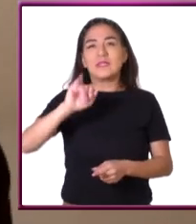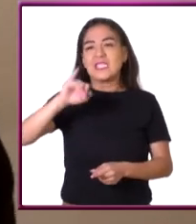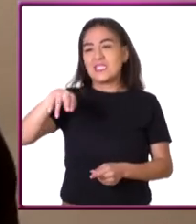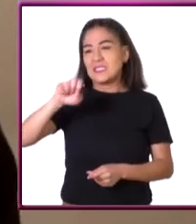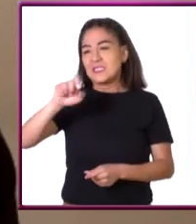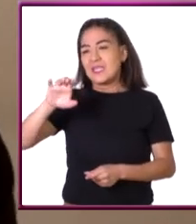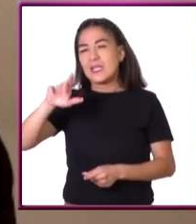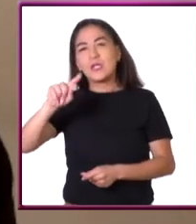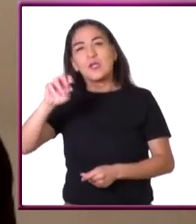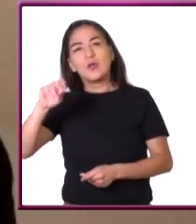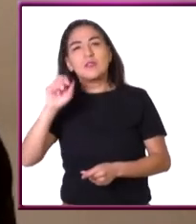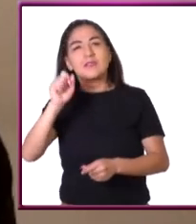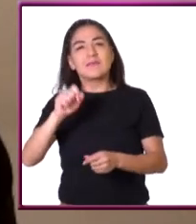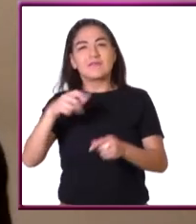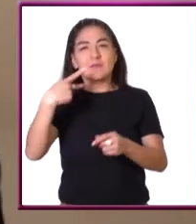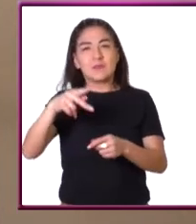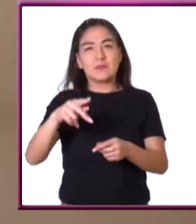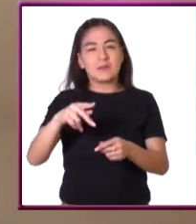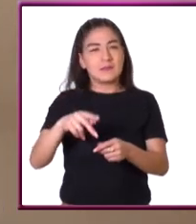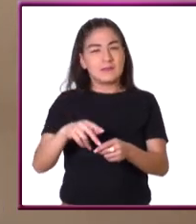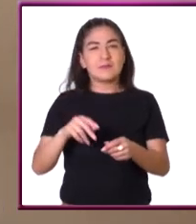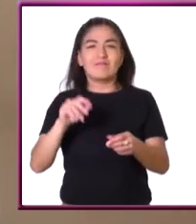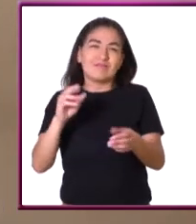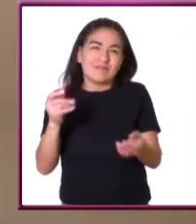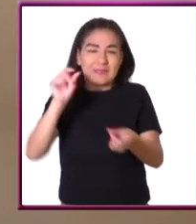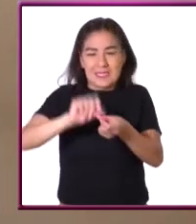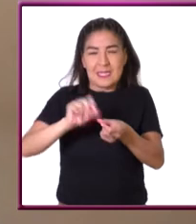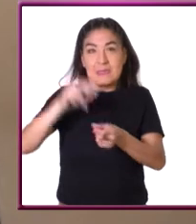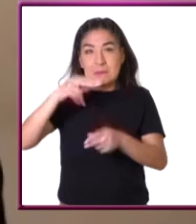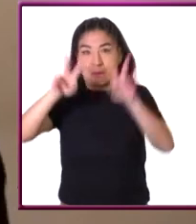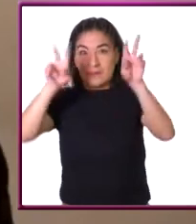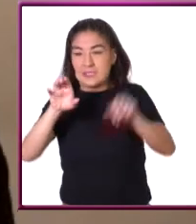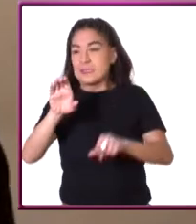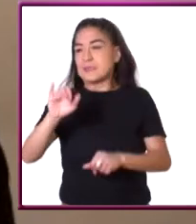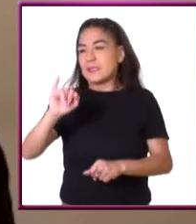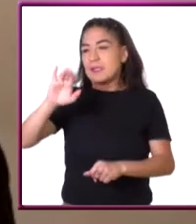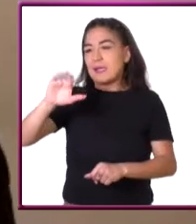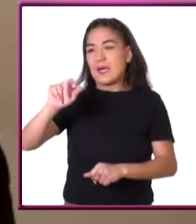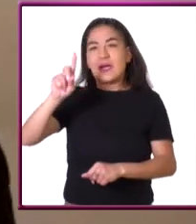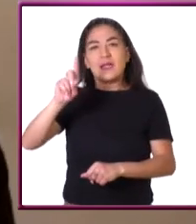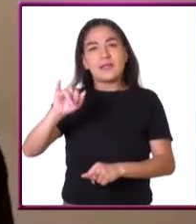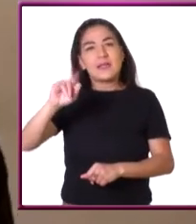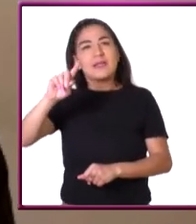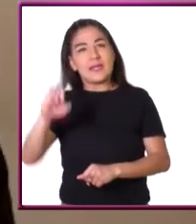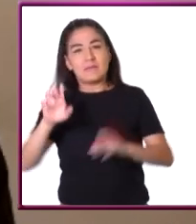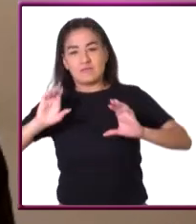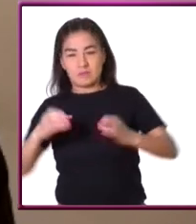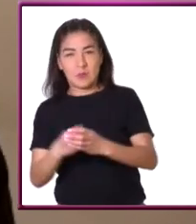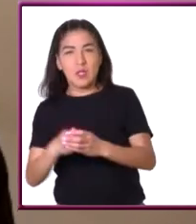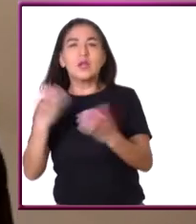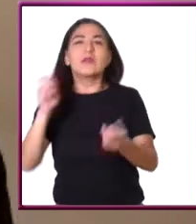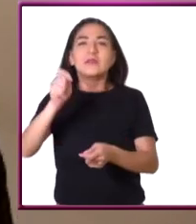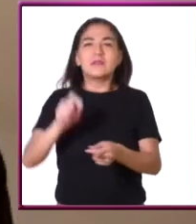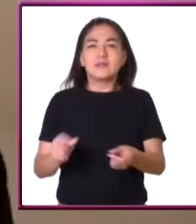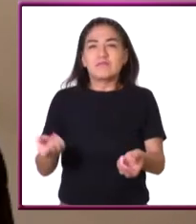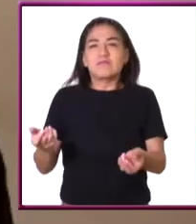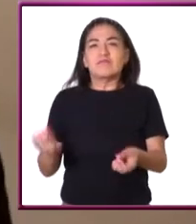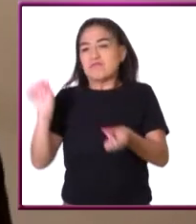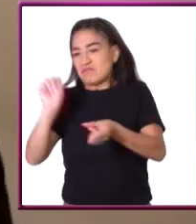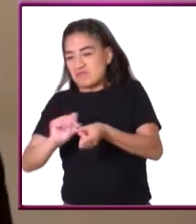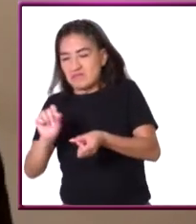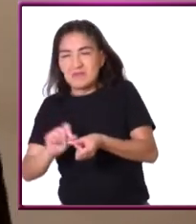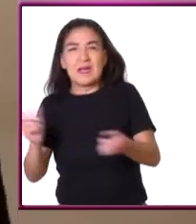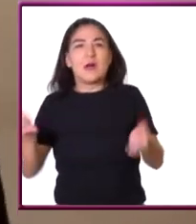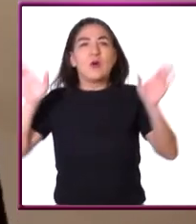insectos, que pertenecen a una familia que se llama cicádide. Estos bichos están emparentados con los pulgones,